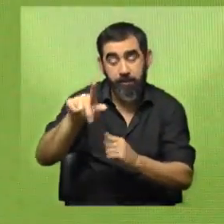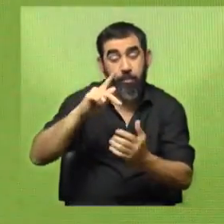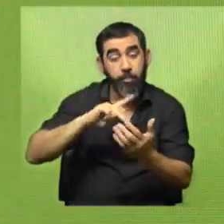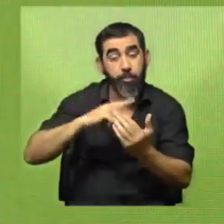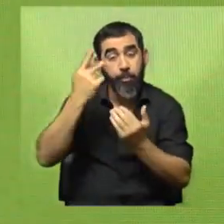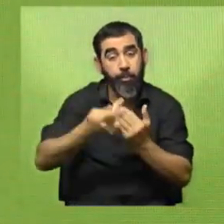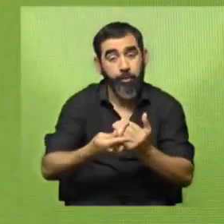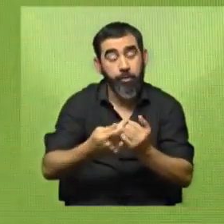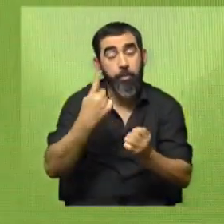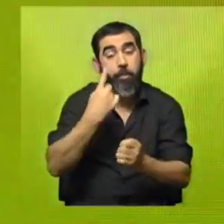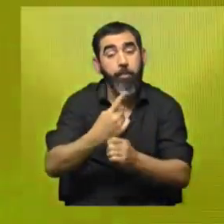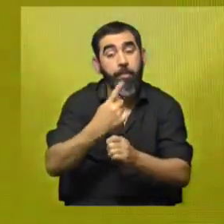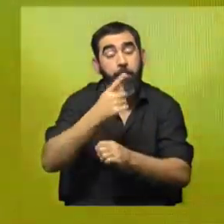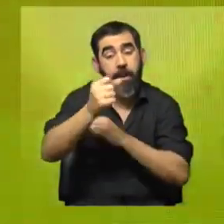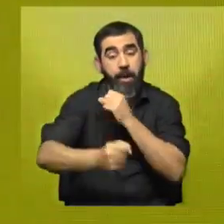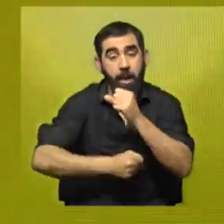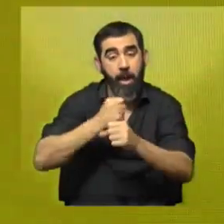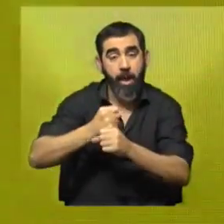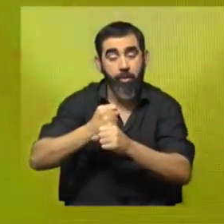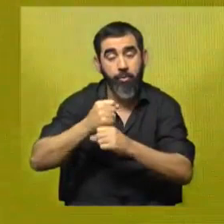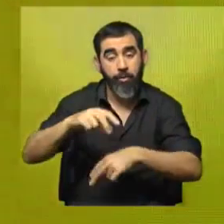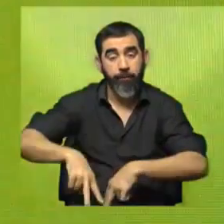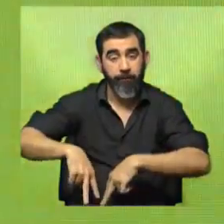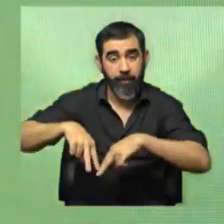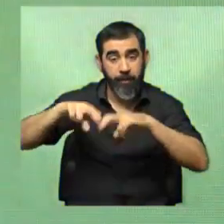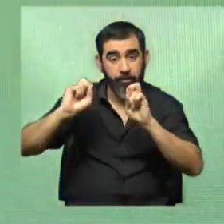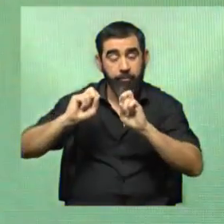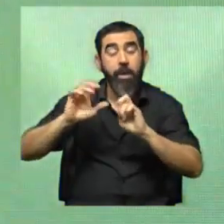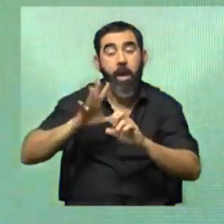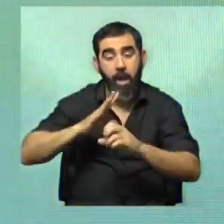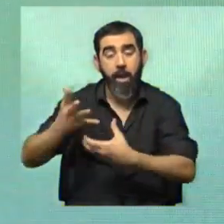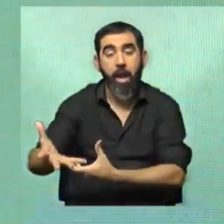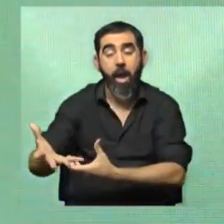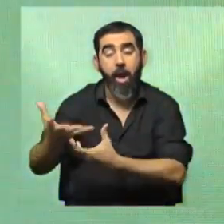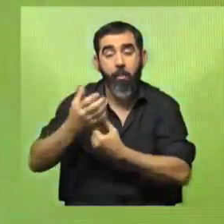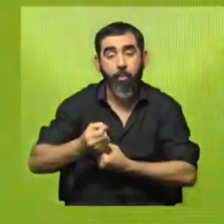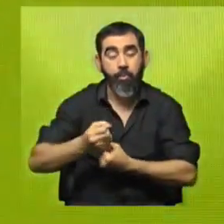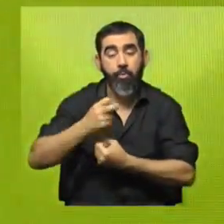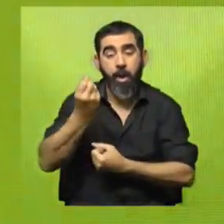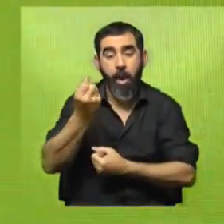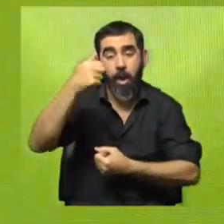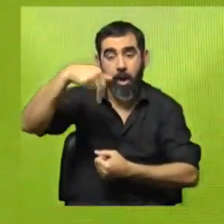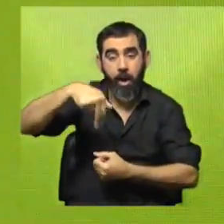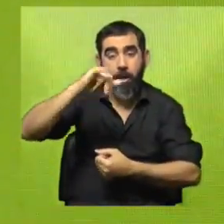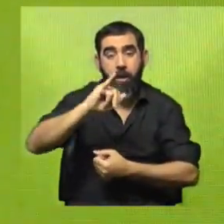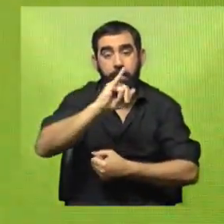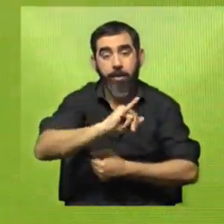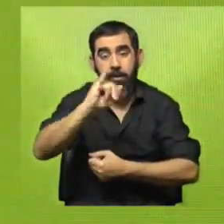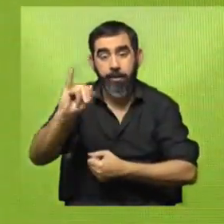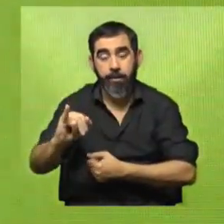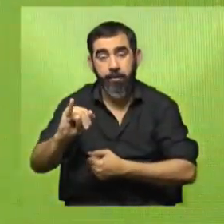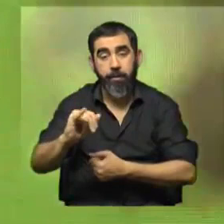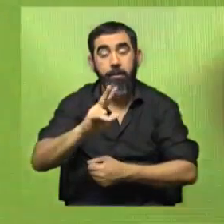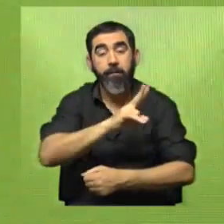ya va por su primer año de investigación, que cuenta con el apoyo de la Agencia Nacional de Investigación e Innovación y de la